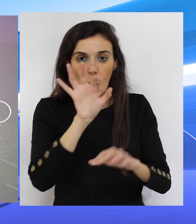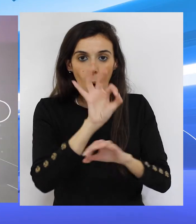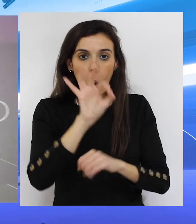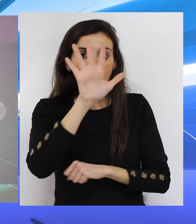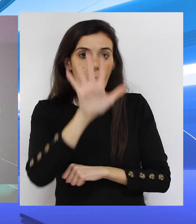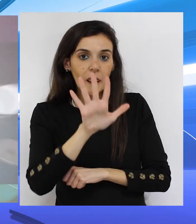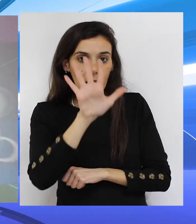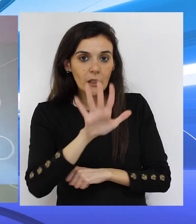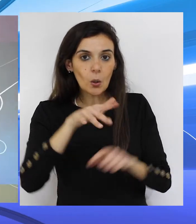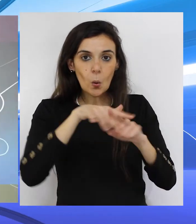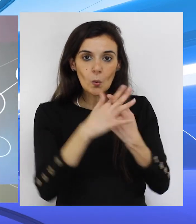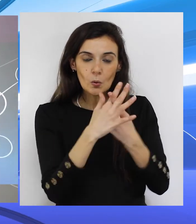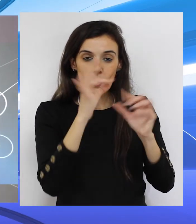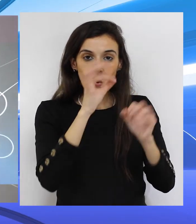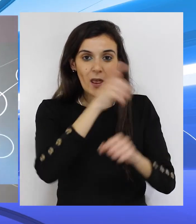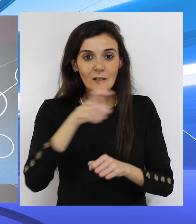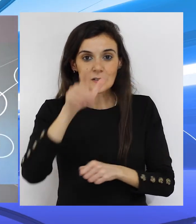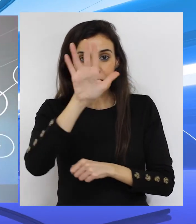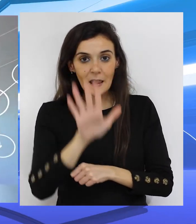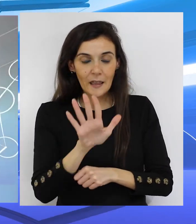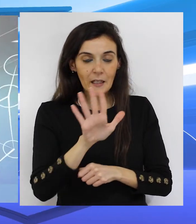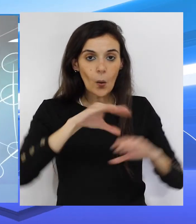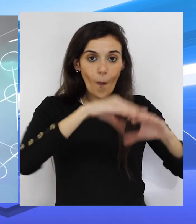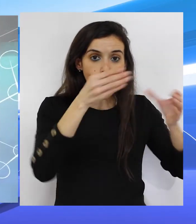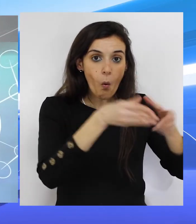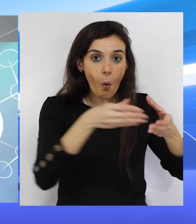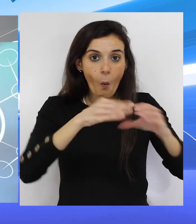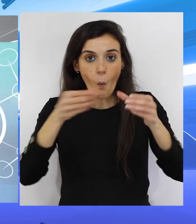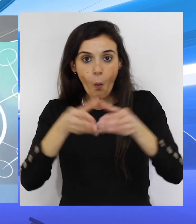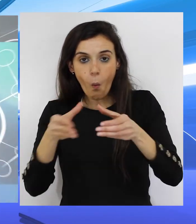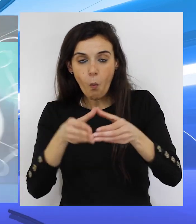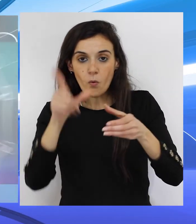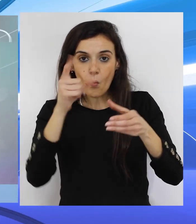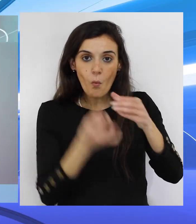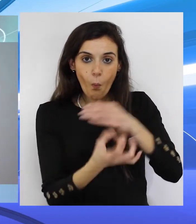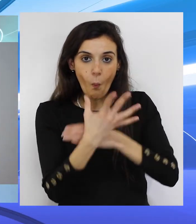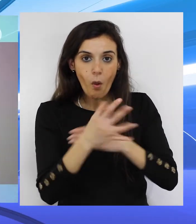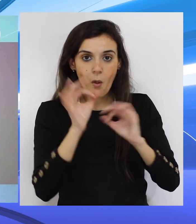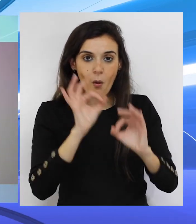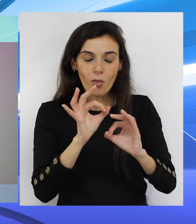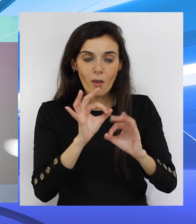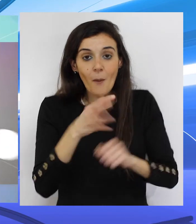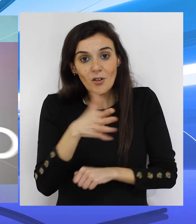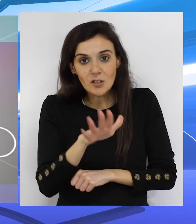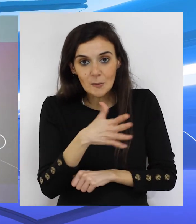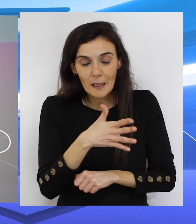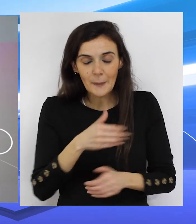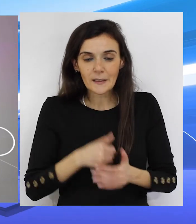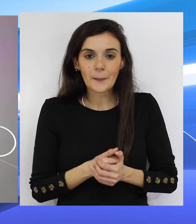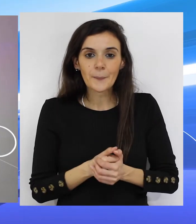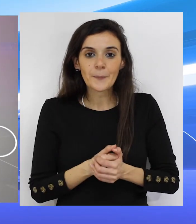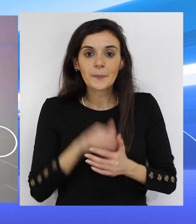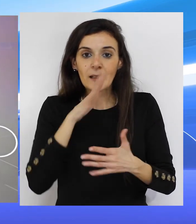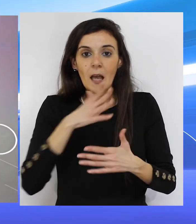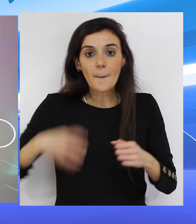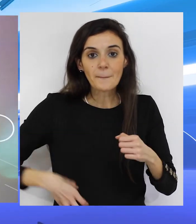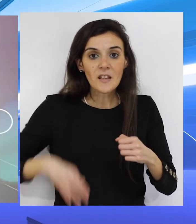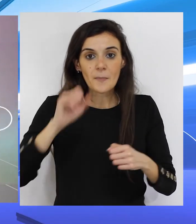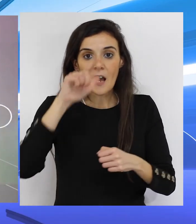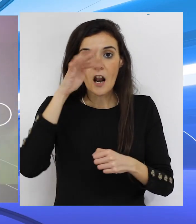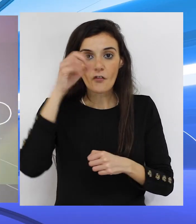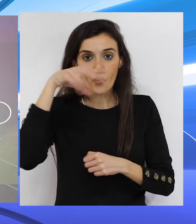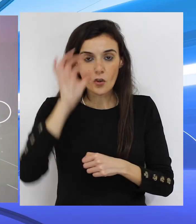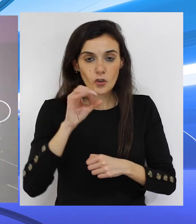casos confirmados por cada uno de los brotes, aproximadamente. En Príncipe